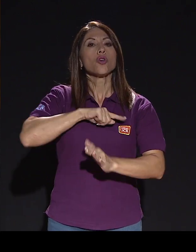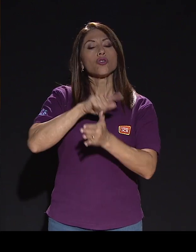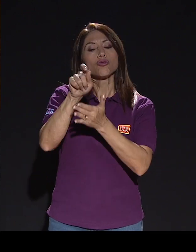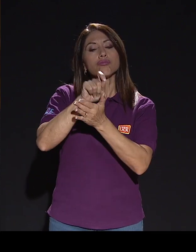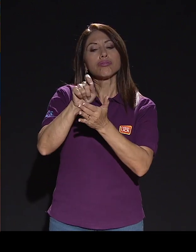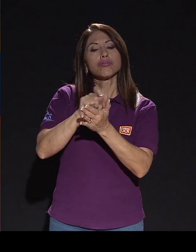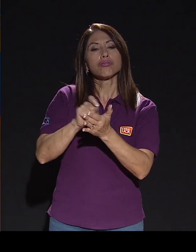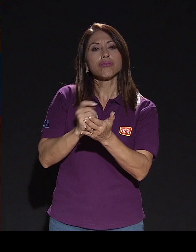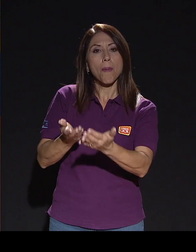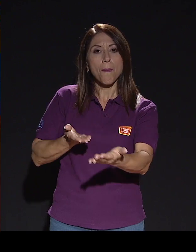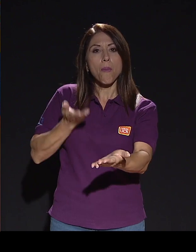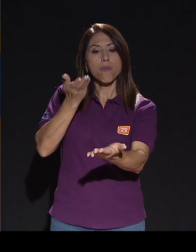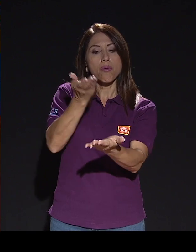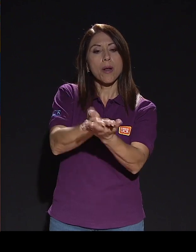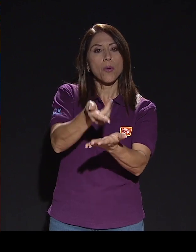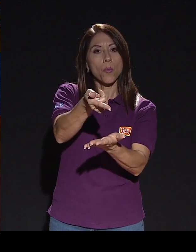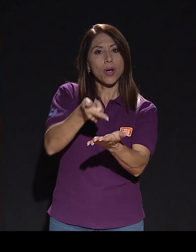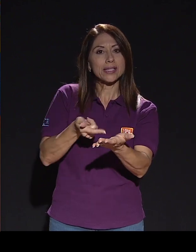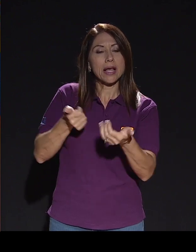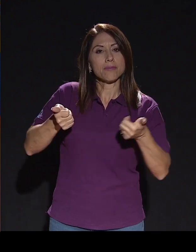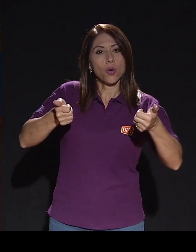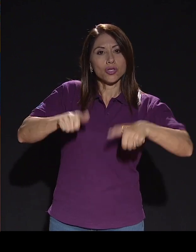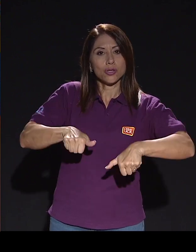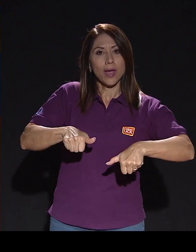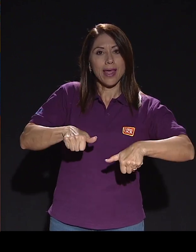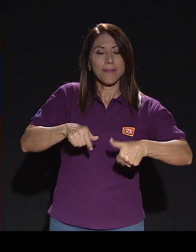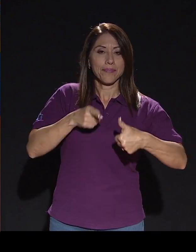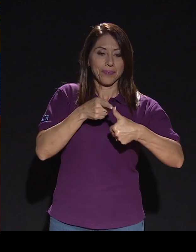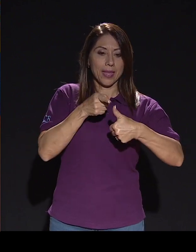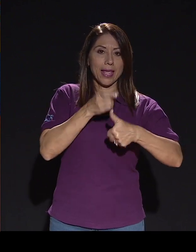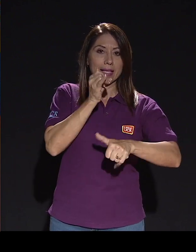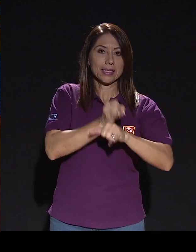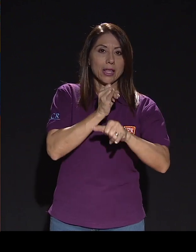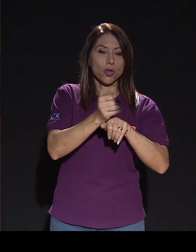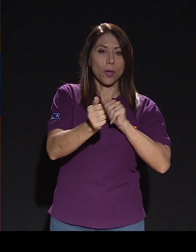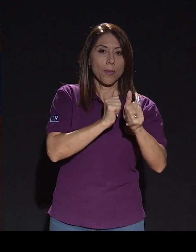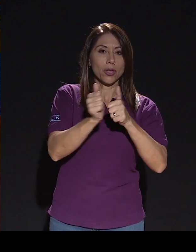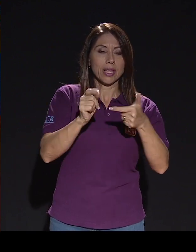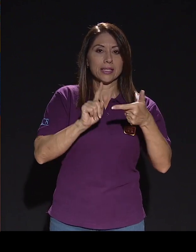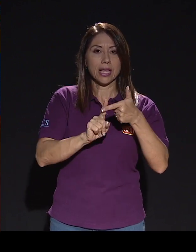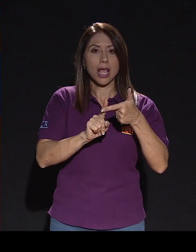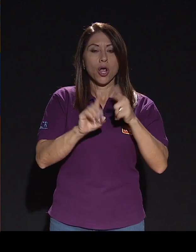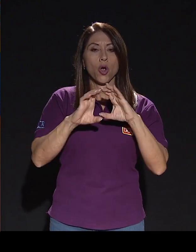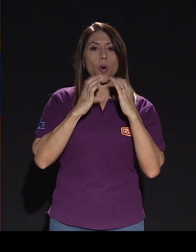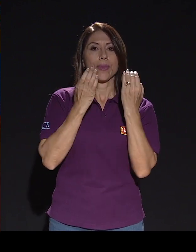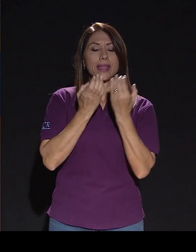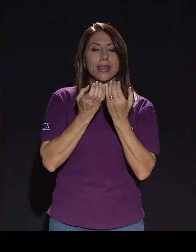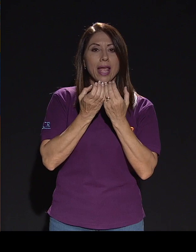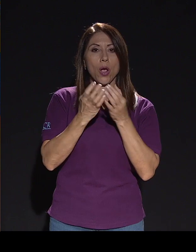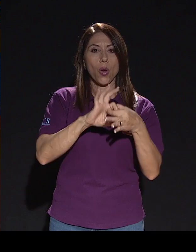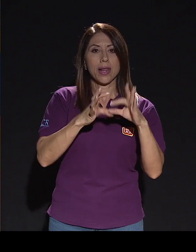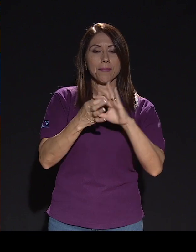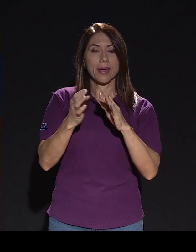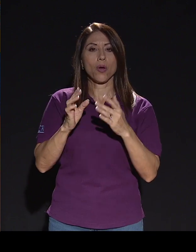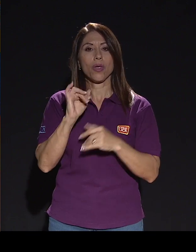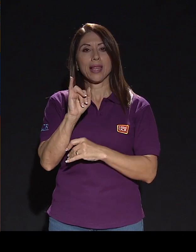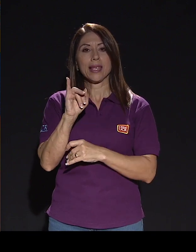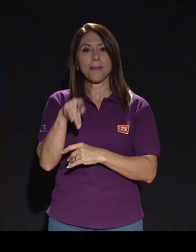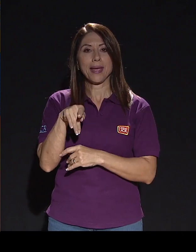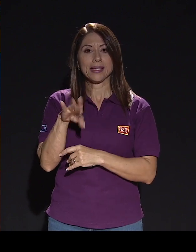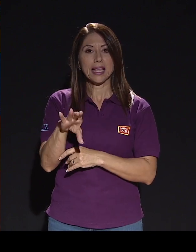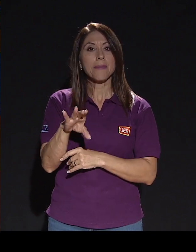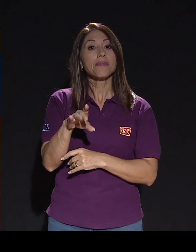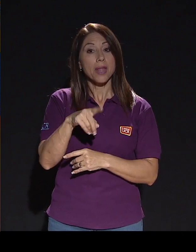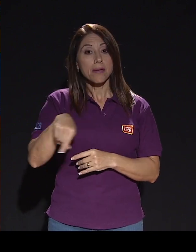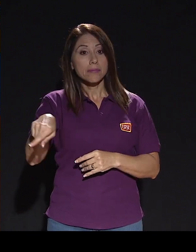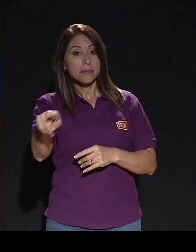es una propuesta consensuada entre el Instituto de Deportes, el Comité Olímpico, el IPC. Consideramos que también fue muy bien acogida